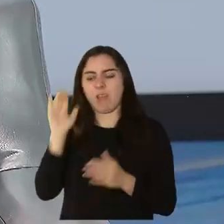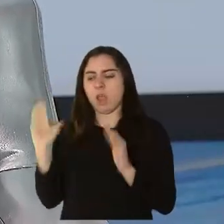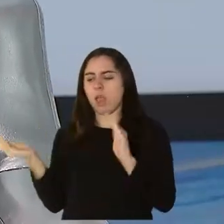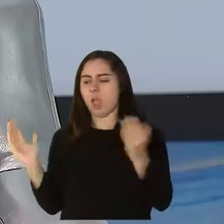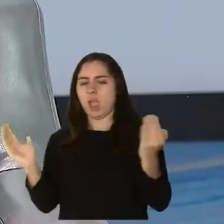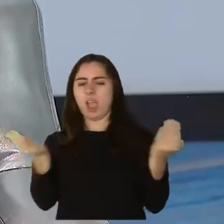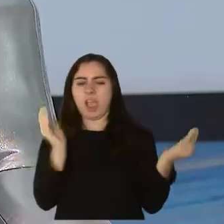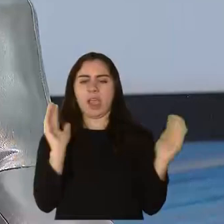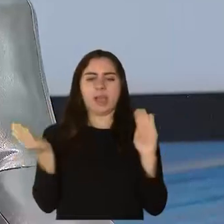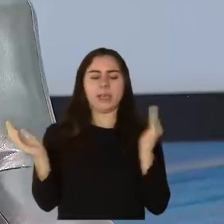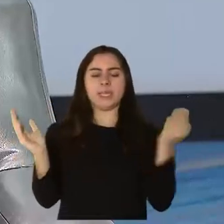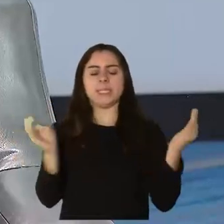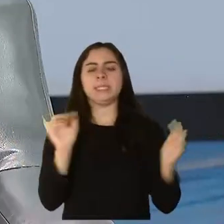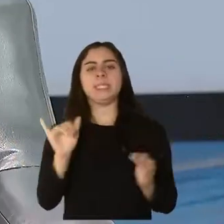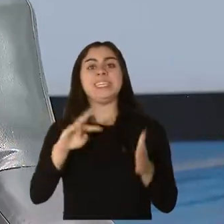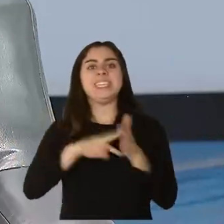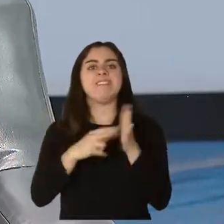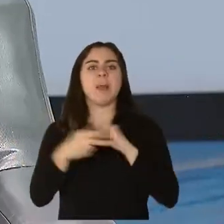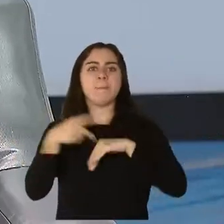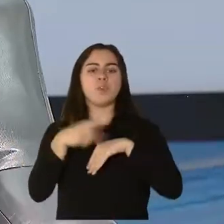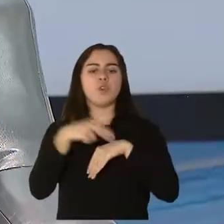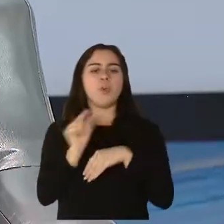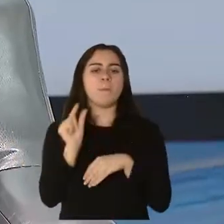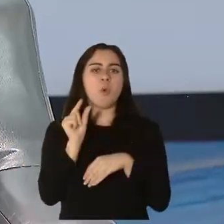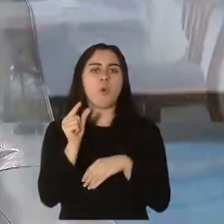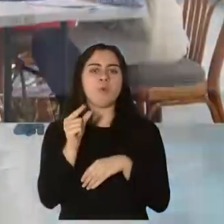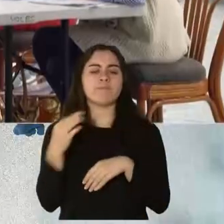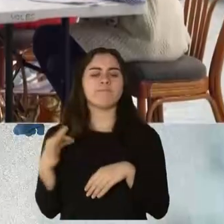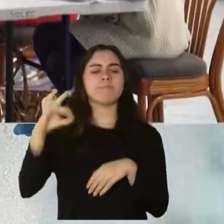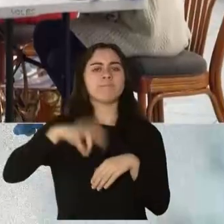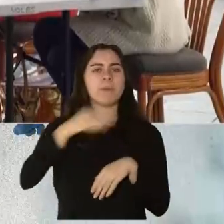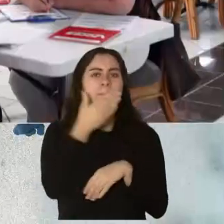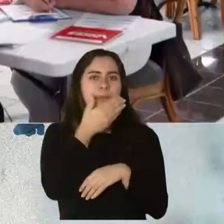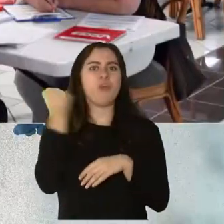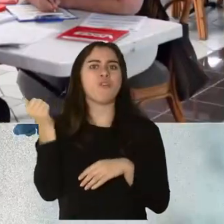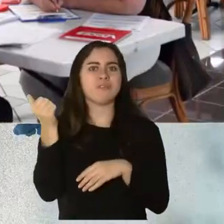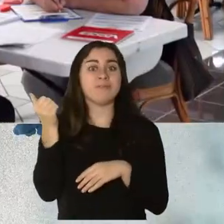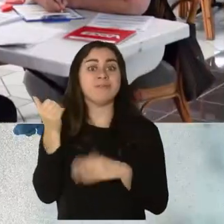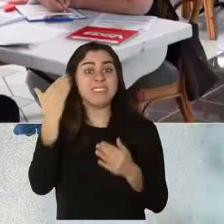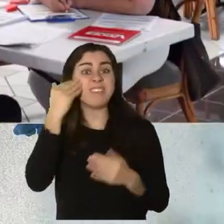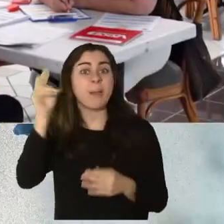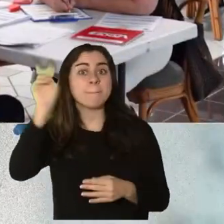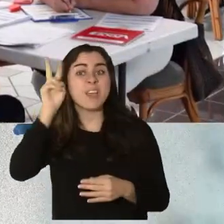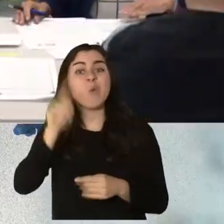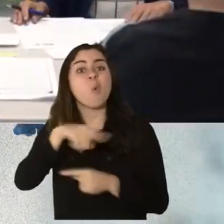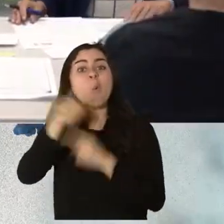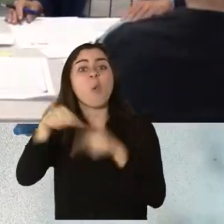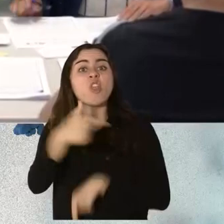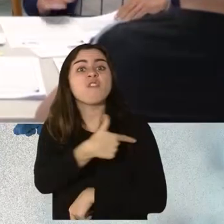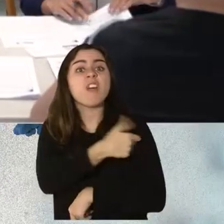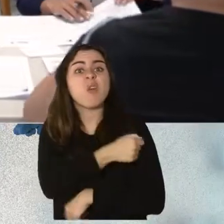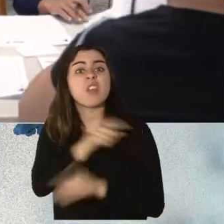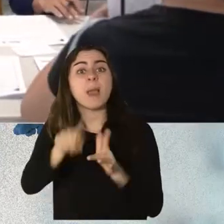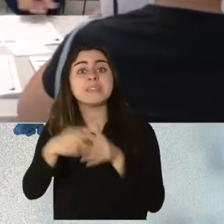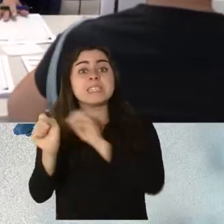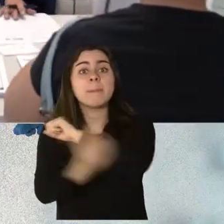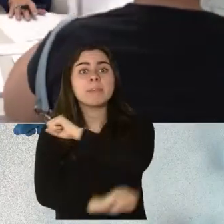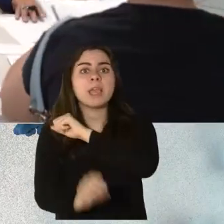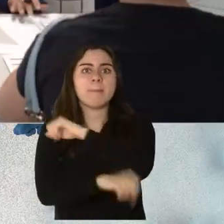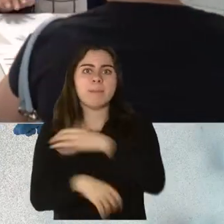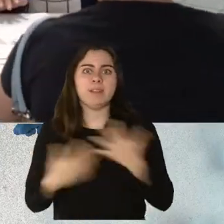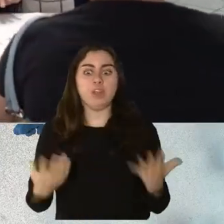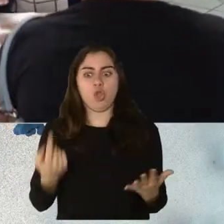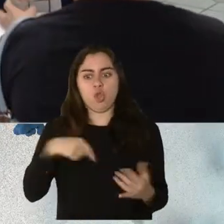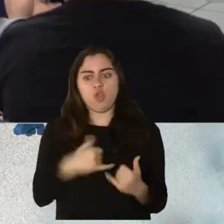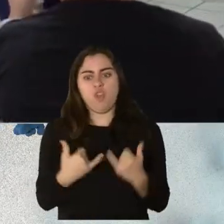vacuna para ellos llega en septiembre. En septiembre, estamos en febrero, iniciando el mes de febrero. Hay otros países, si nos